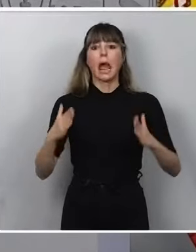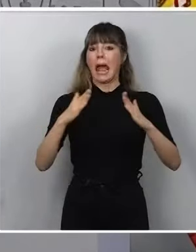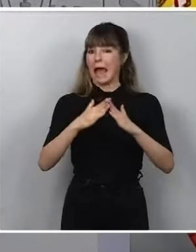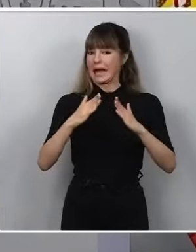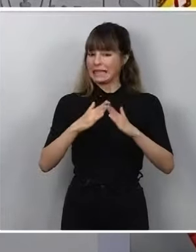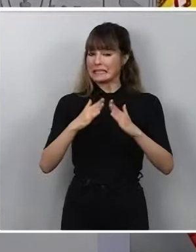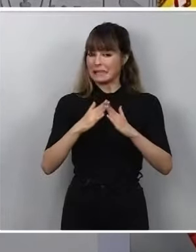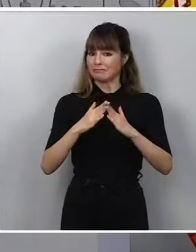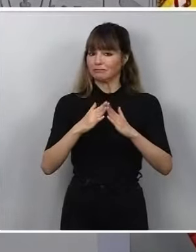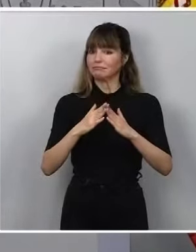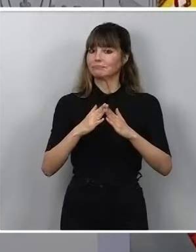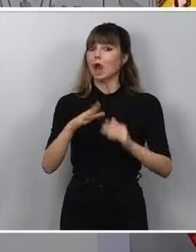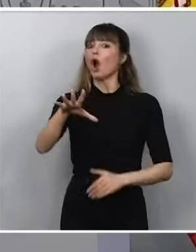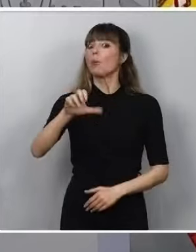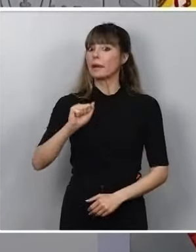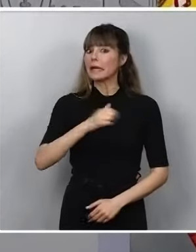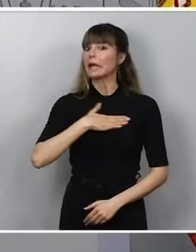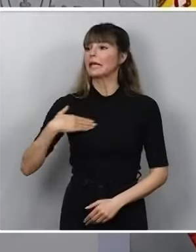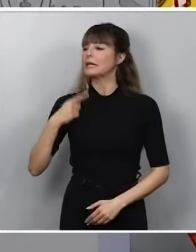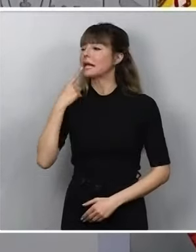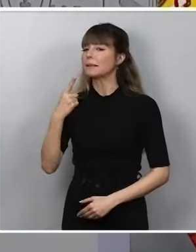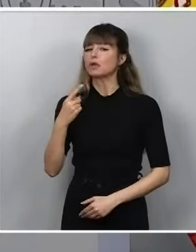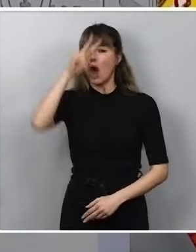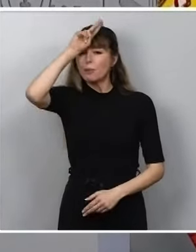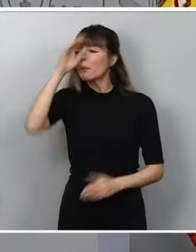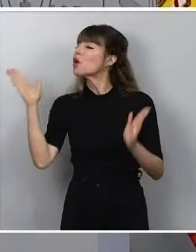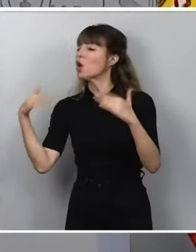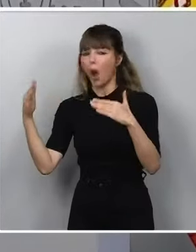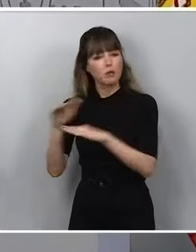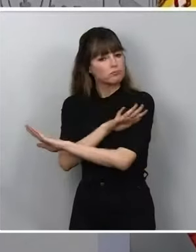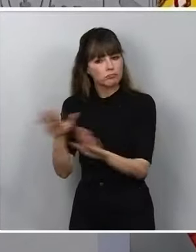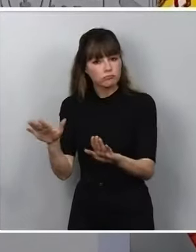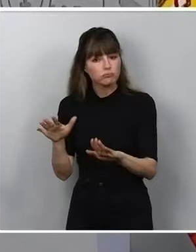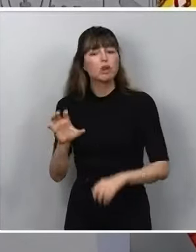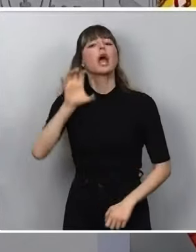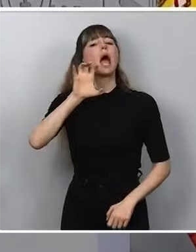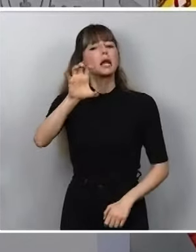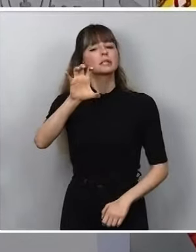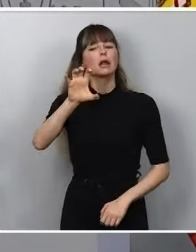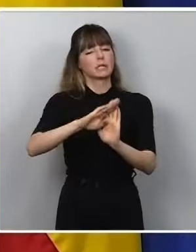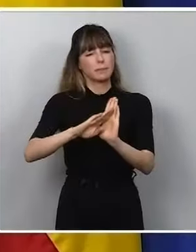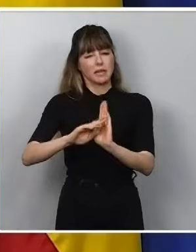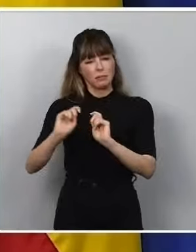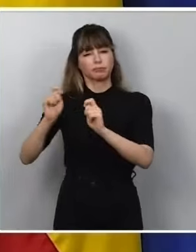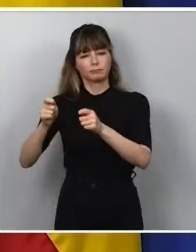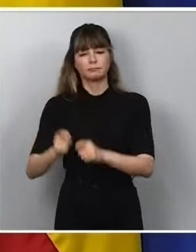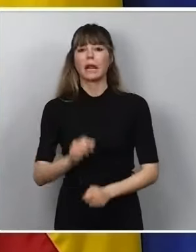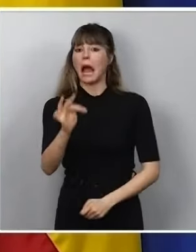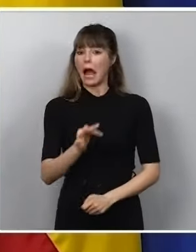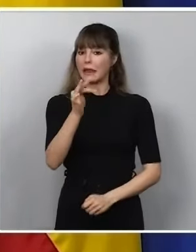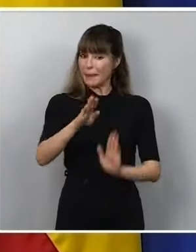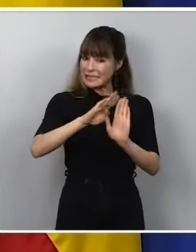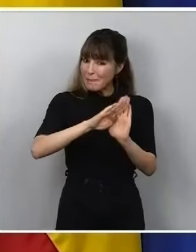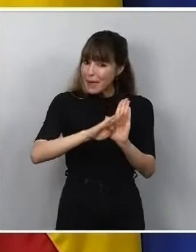residencia y de adquirir una vivienda, les decimos que no se preocupen, que el Estado será su avalista. Además, esta medida